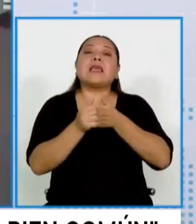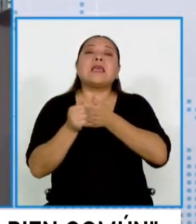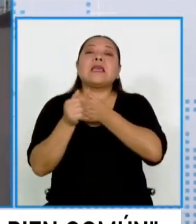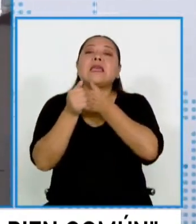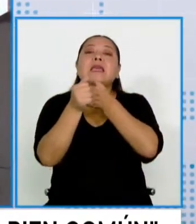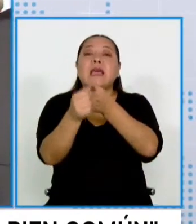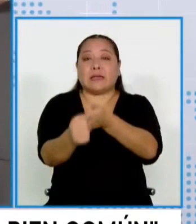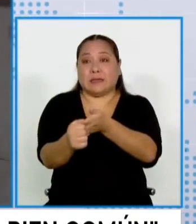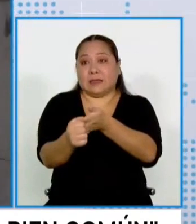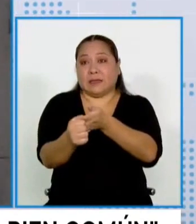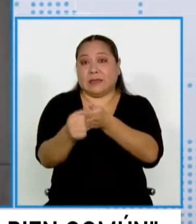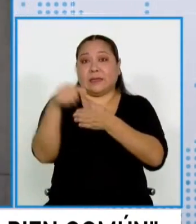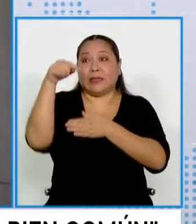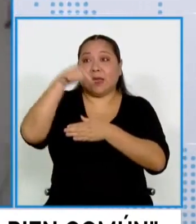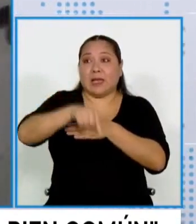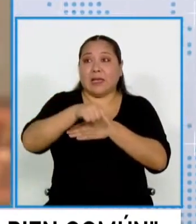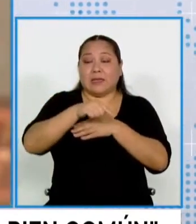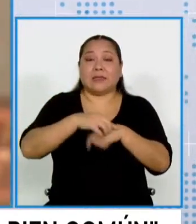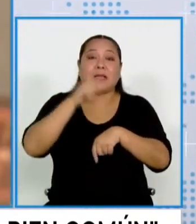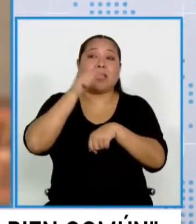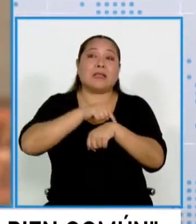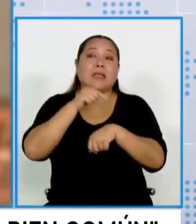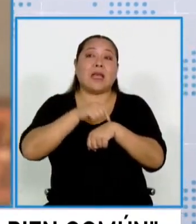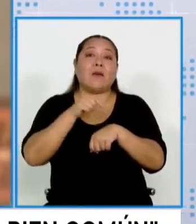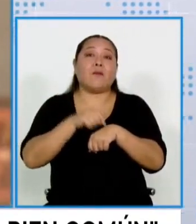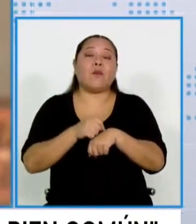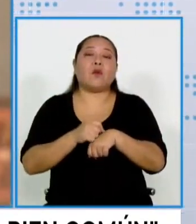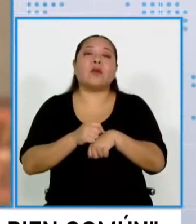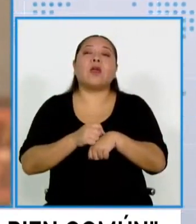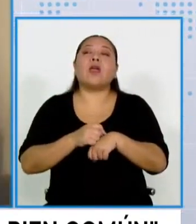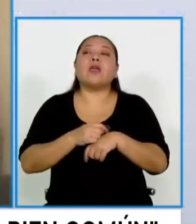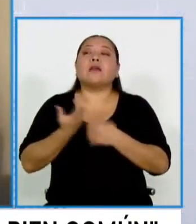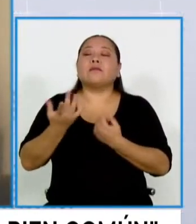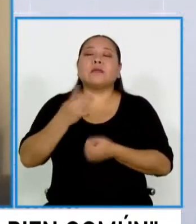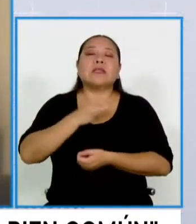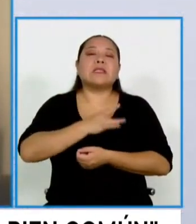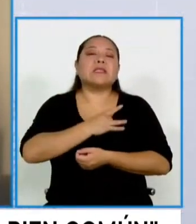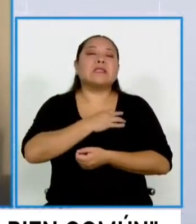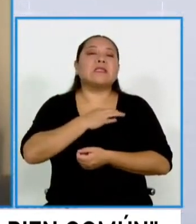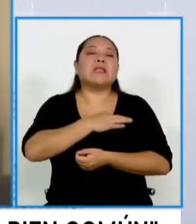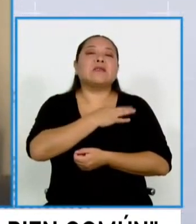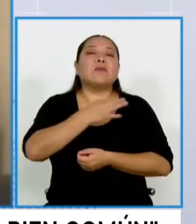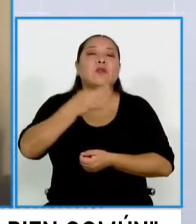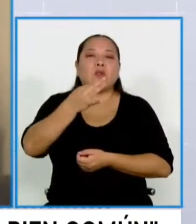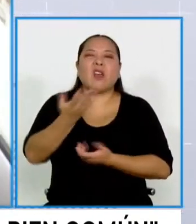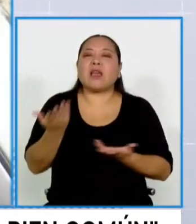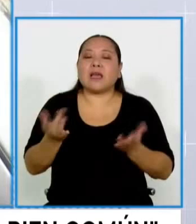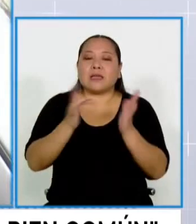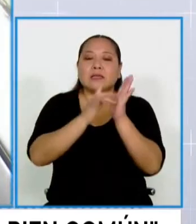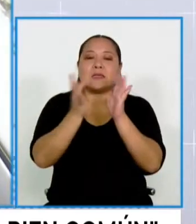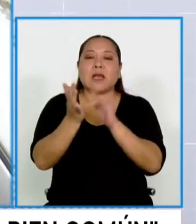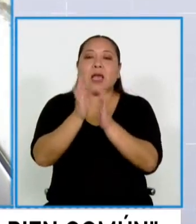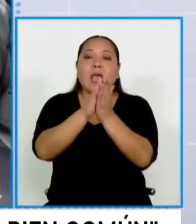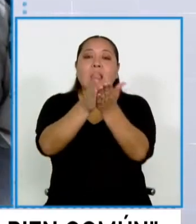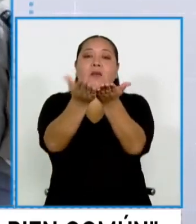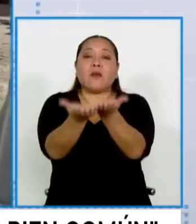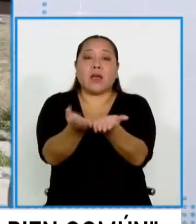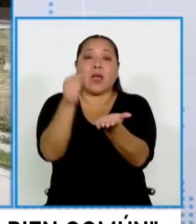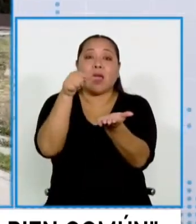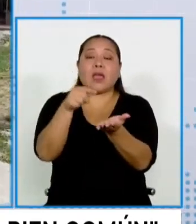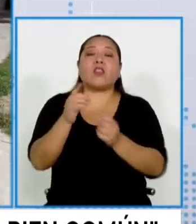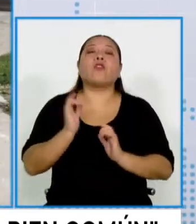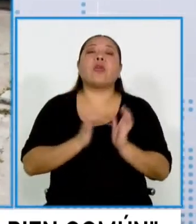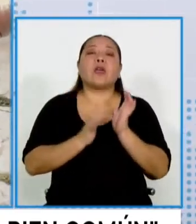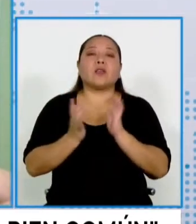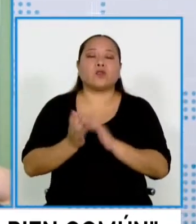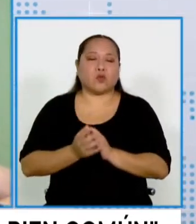desde este acervo espiritual que tiene, que es el Evangelio de Jesús. La iglesia,